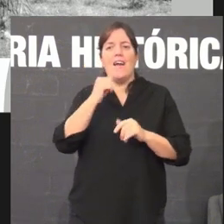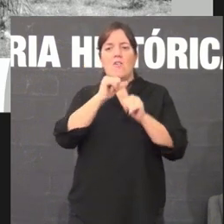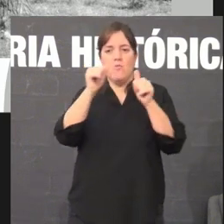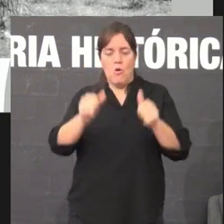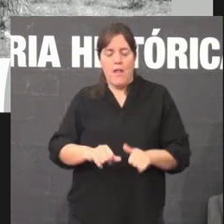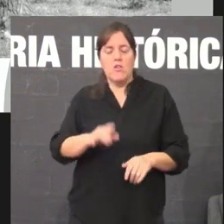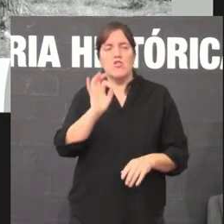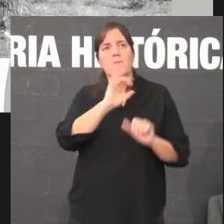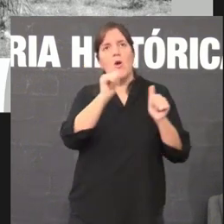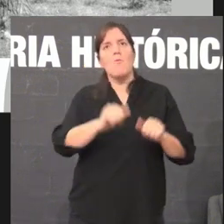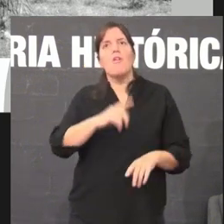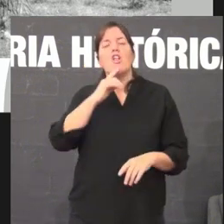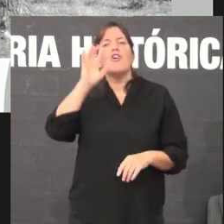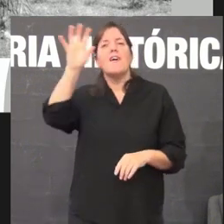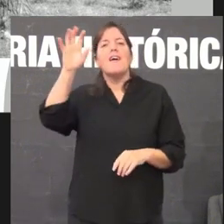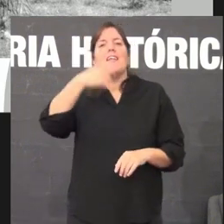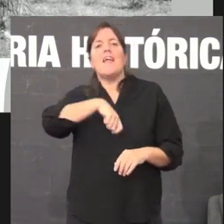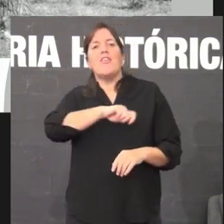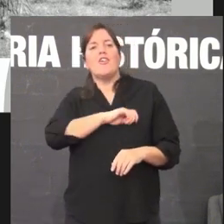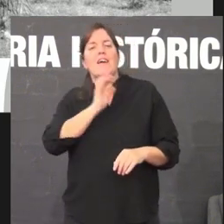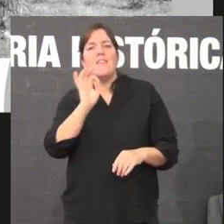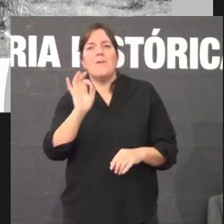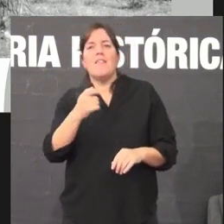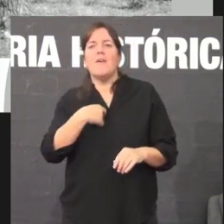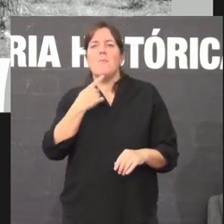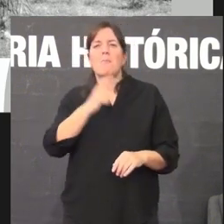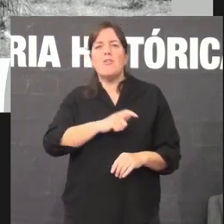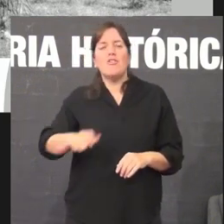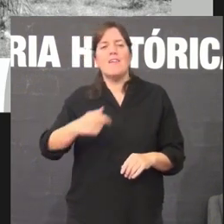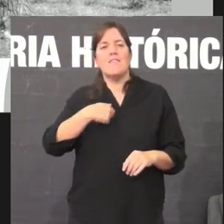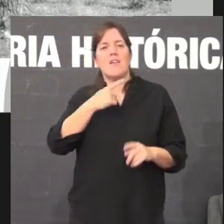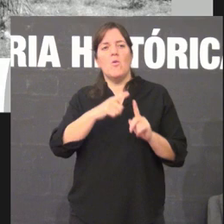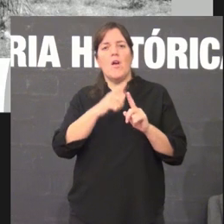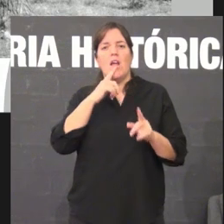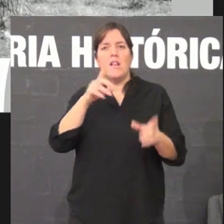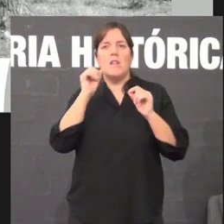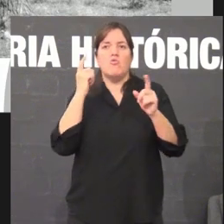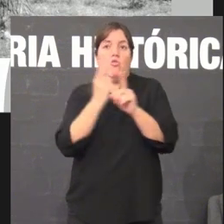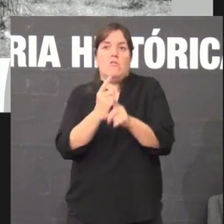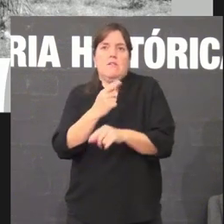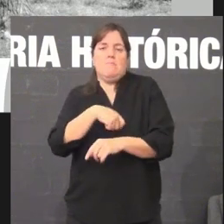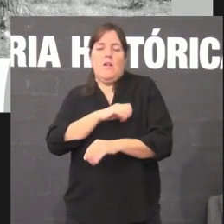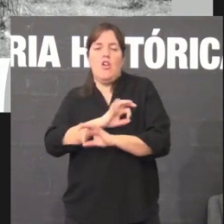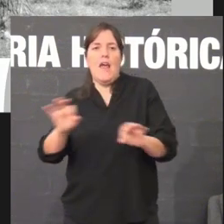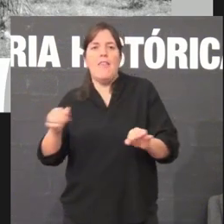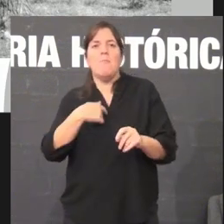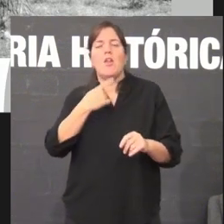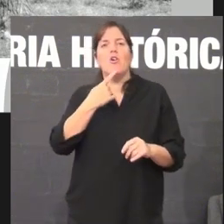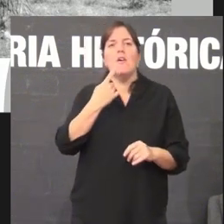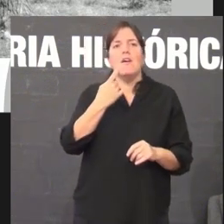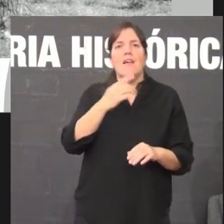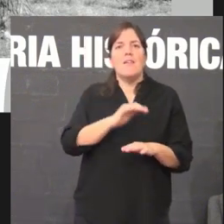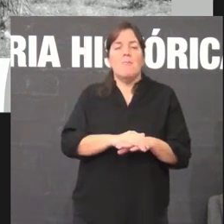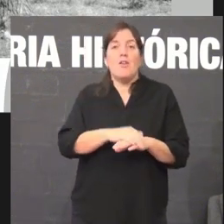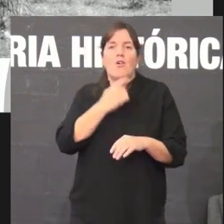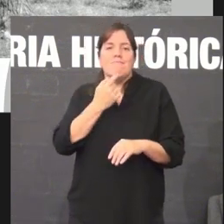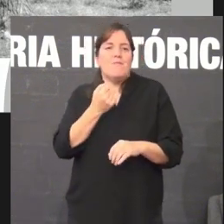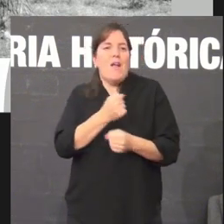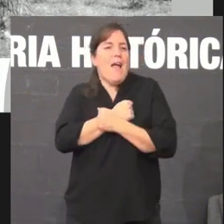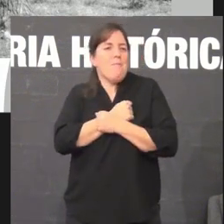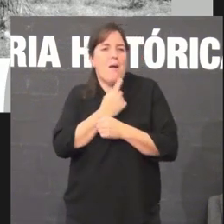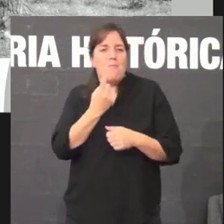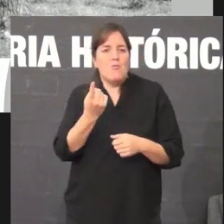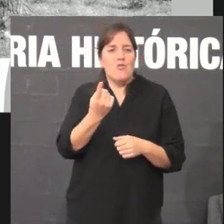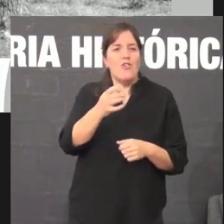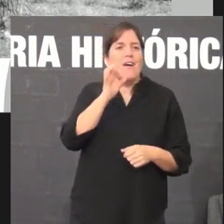usamos, defendemos línguas diferentes. Quero dicir, non temos nada contra o español, sin dúbida, mas amamos o galego, amamos o catalán,